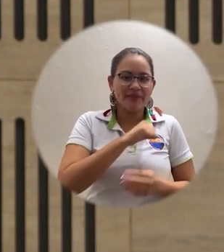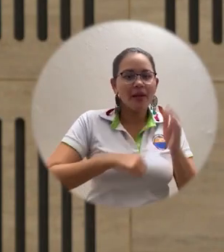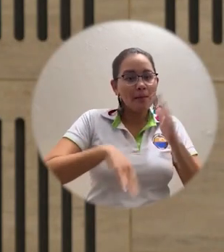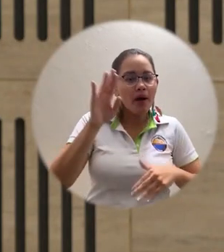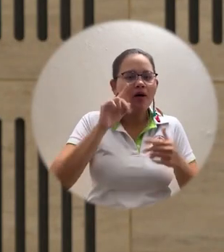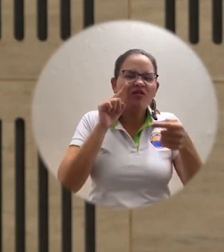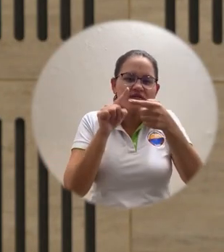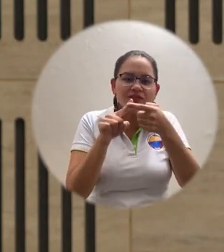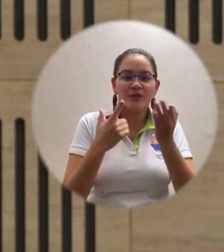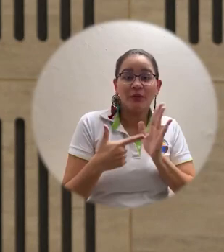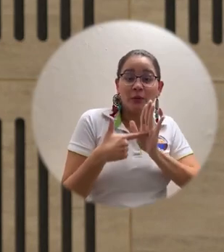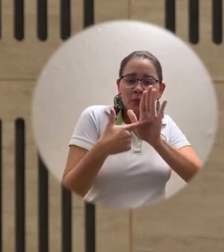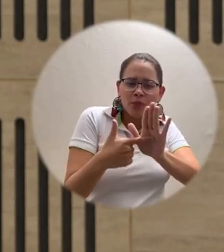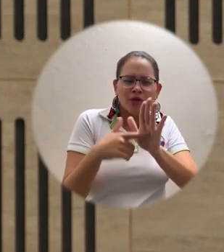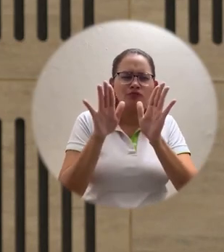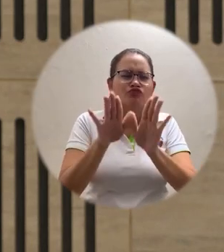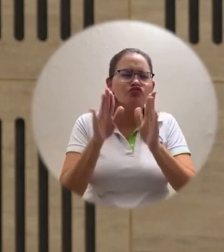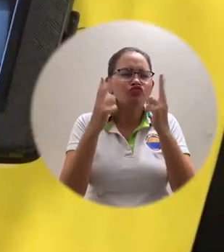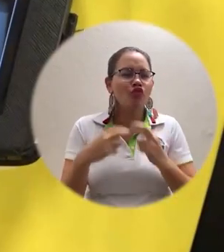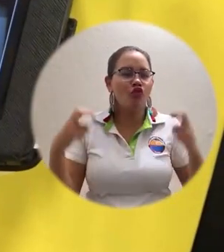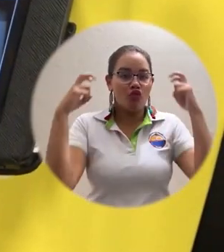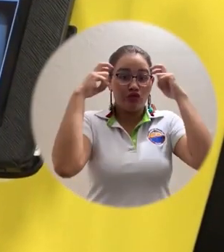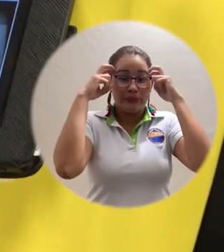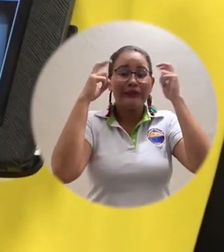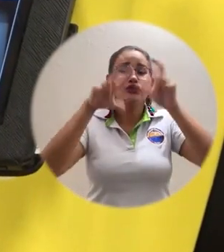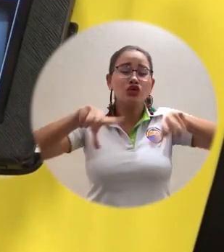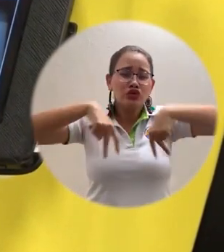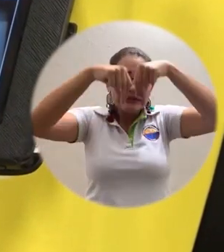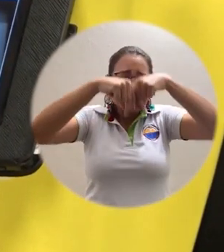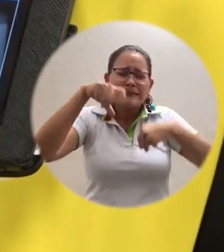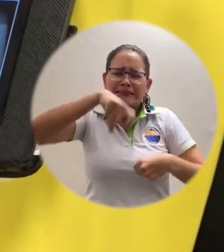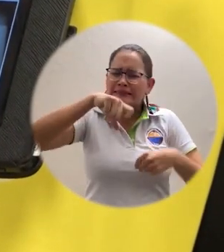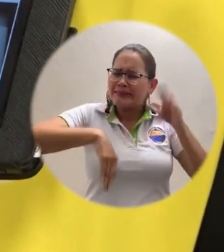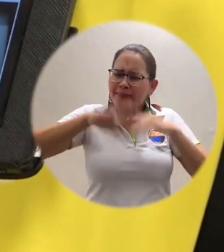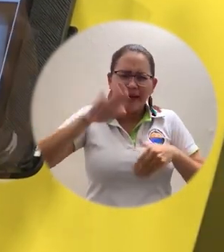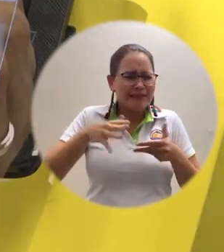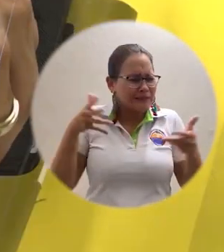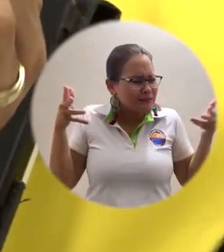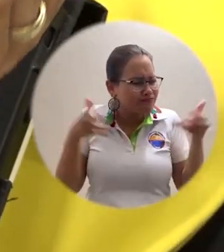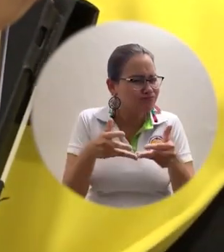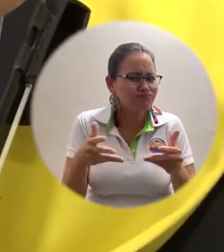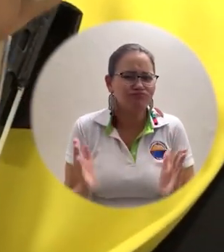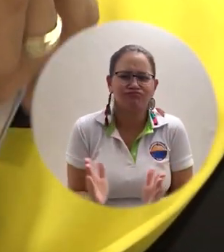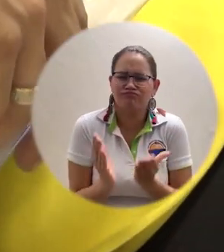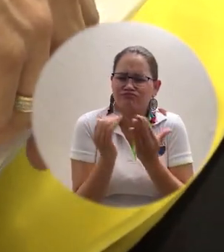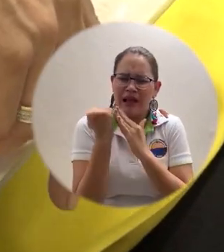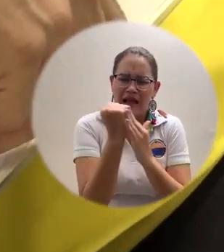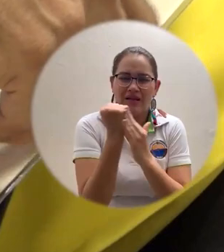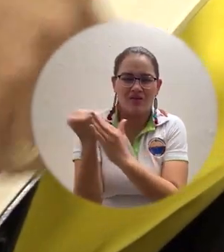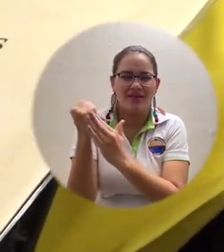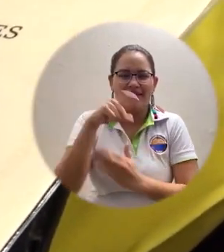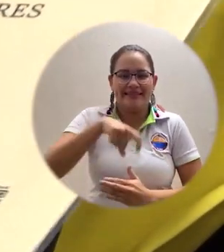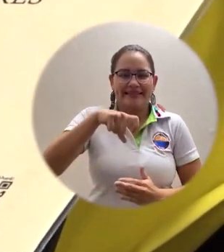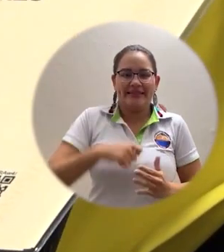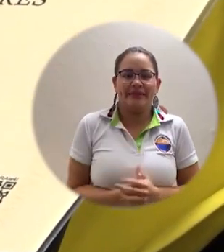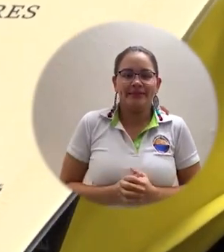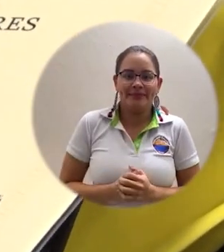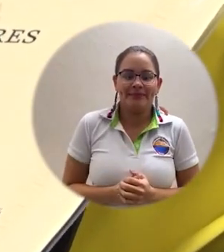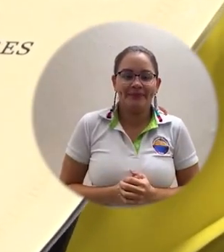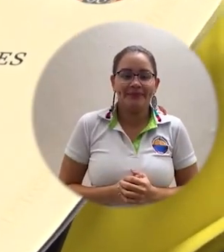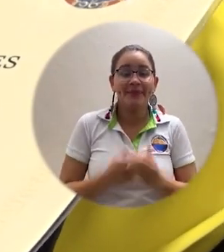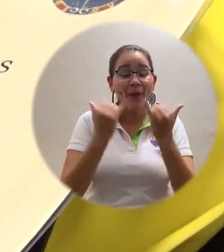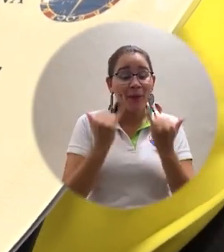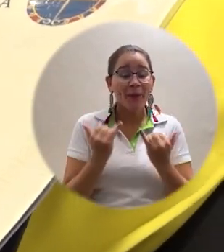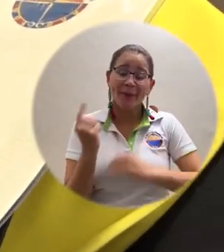Lo que les permite poner sus conocimientos al servicio de una sociedad que nunca lo ha necesitado tanto como en este momento de crisis